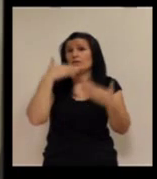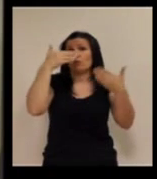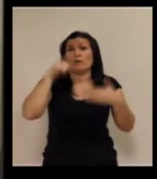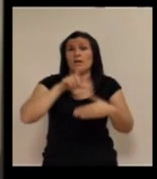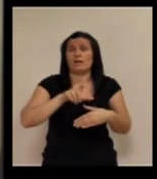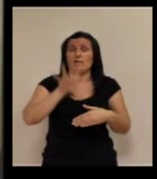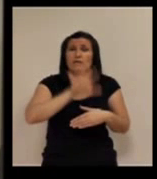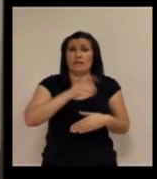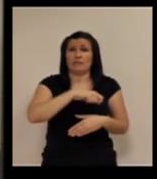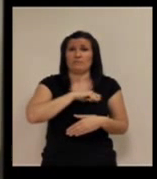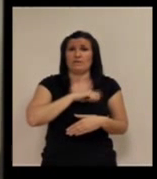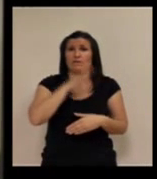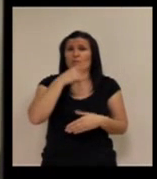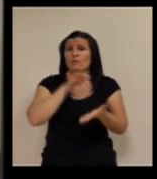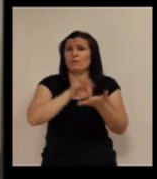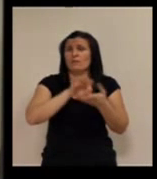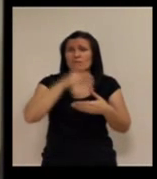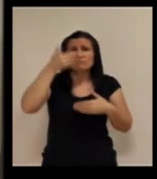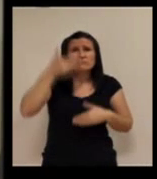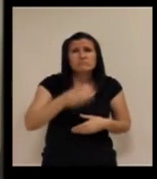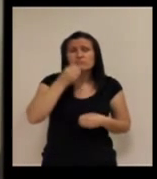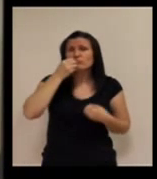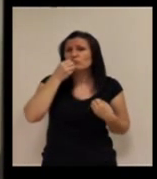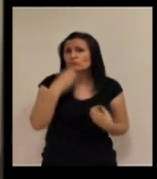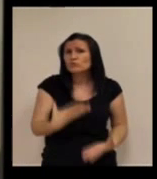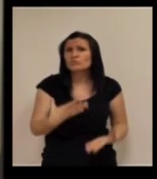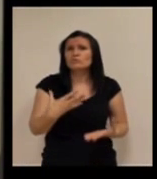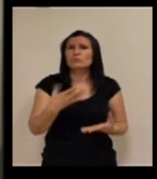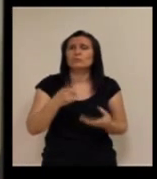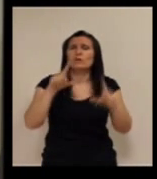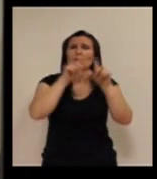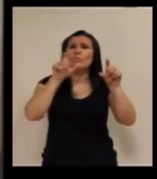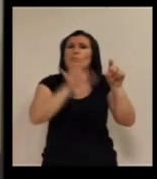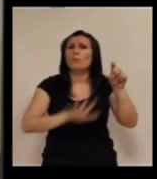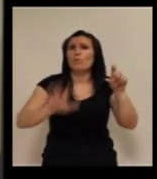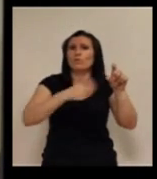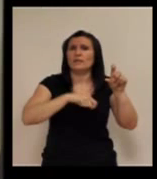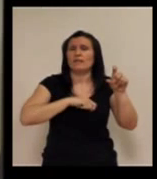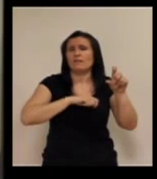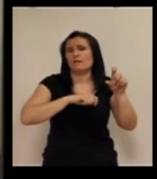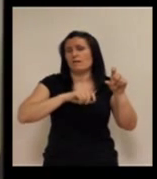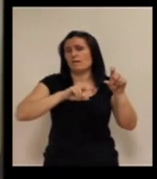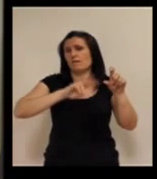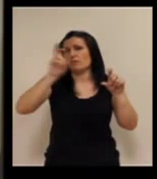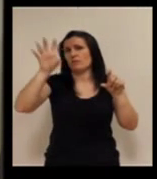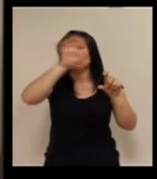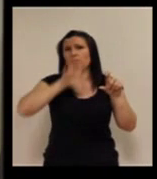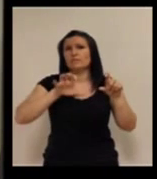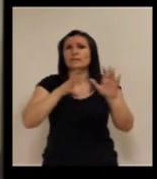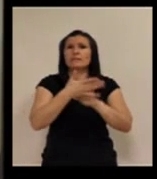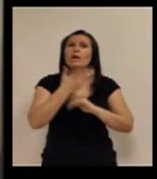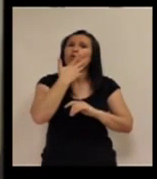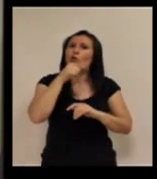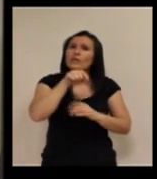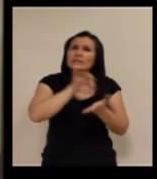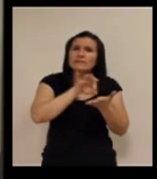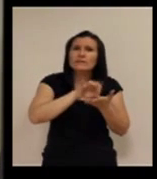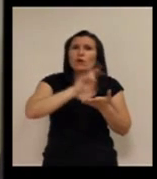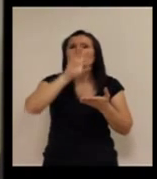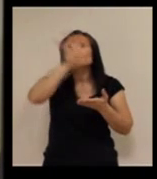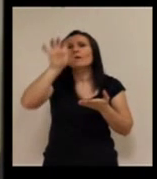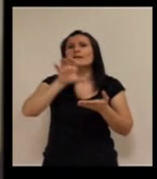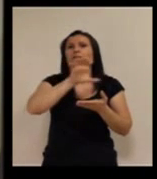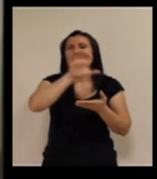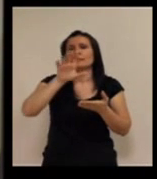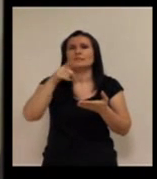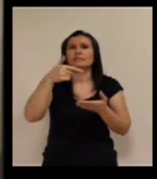por el pedazo de servicio que hay. En este caso, al ser compañía multinacional, pues conocemos también los servicios y los despliegues que hay en otros países.